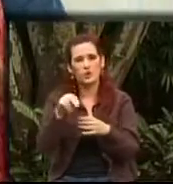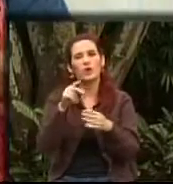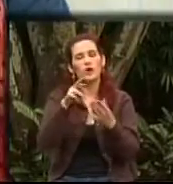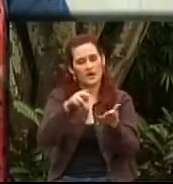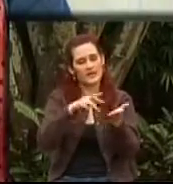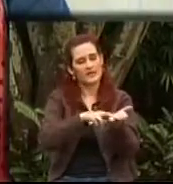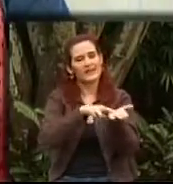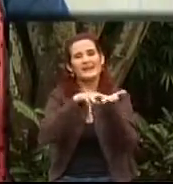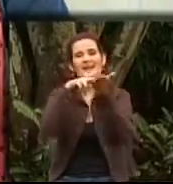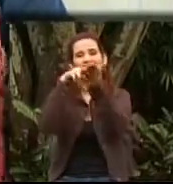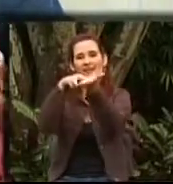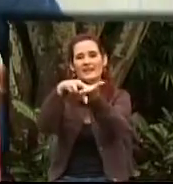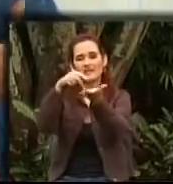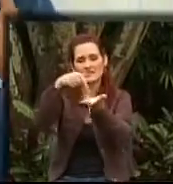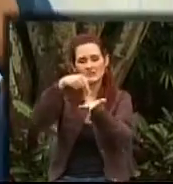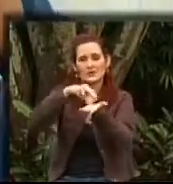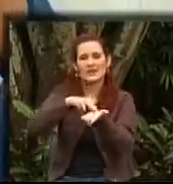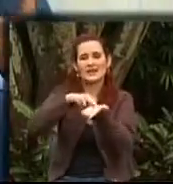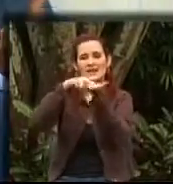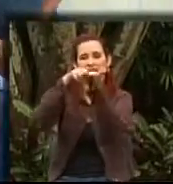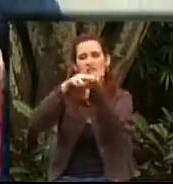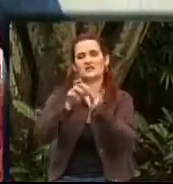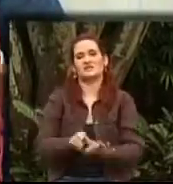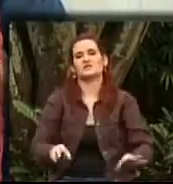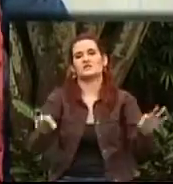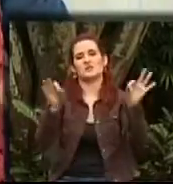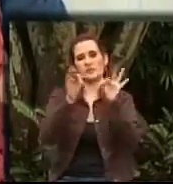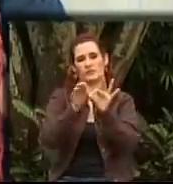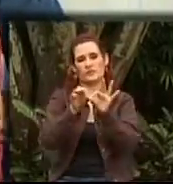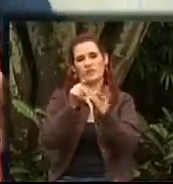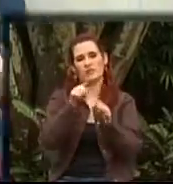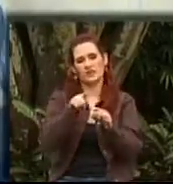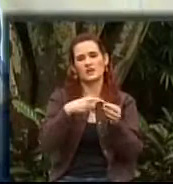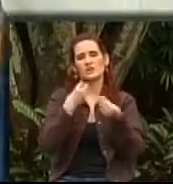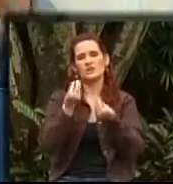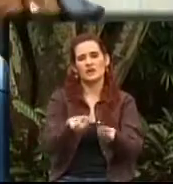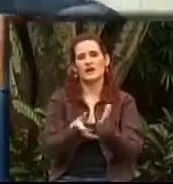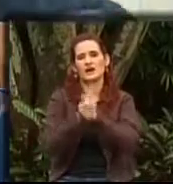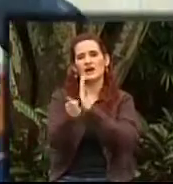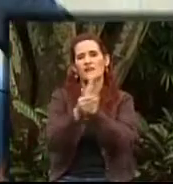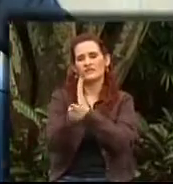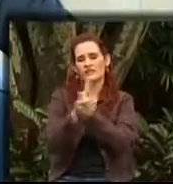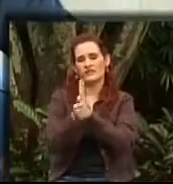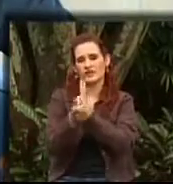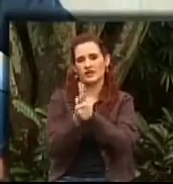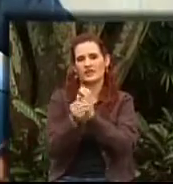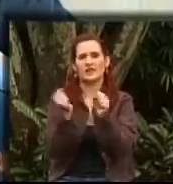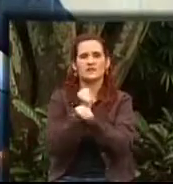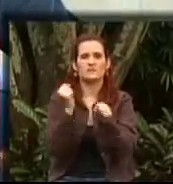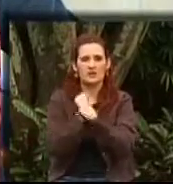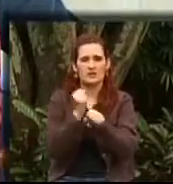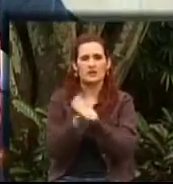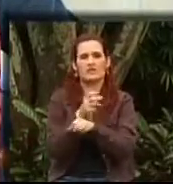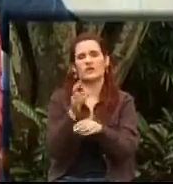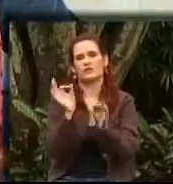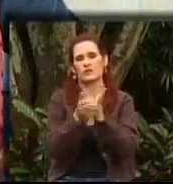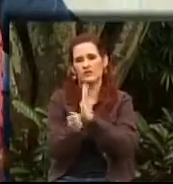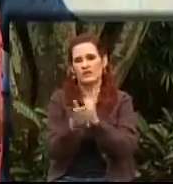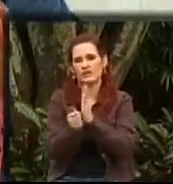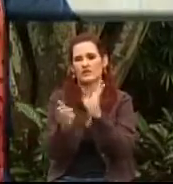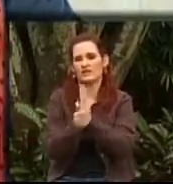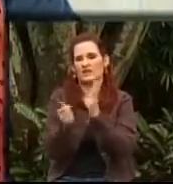certificen que están trabajando con las personas y que le están generando habilidades para que puedan involucrarse nuevamente en la vida social y